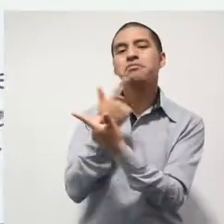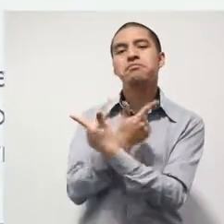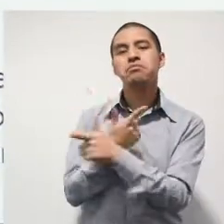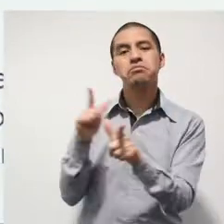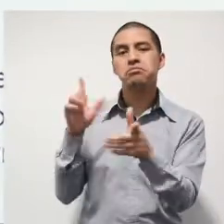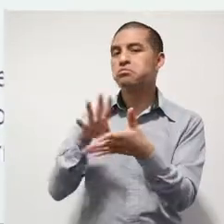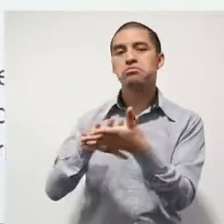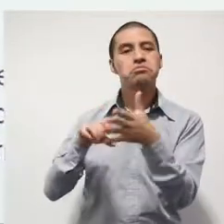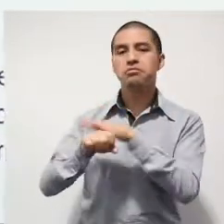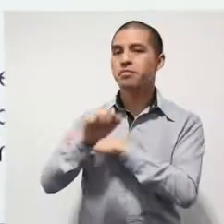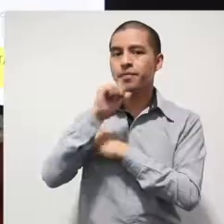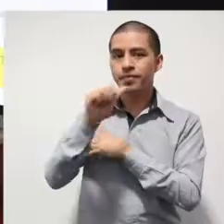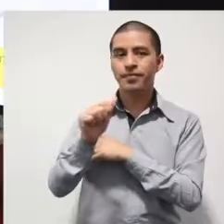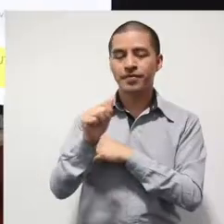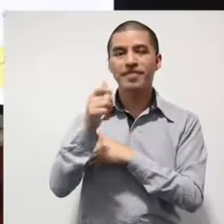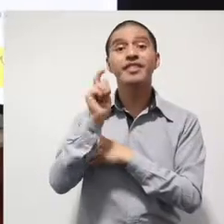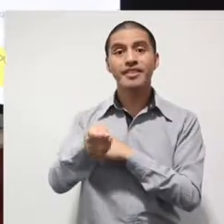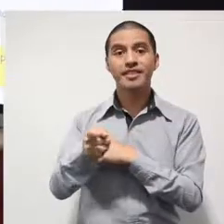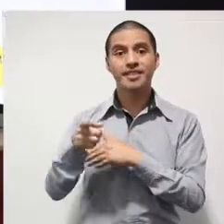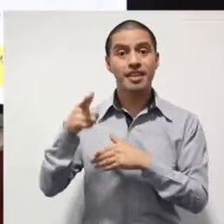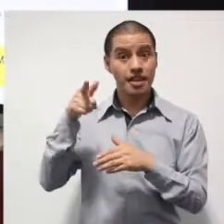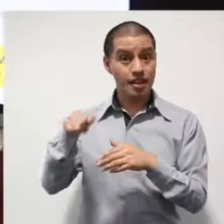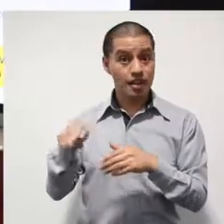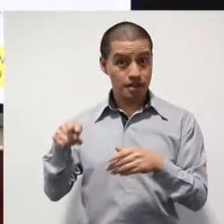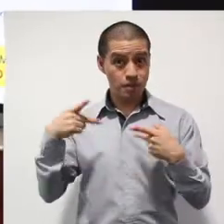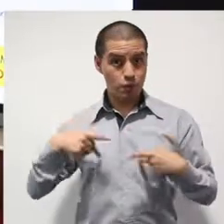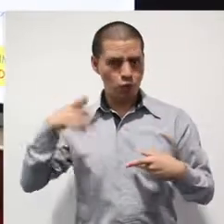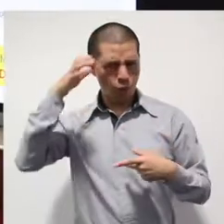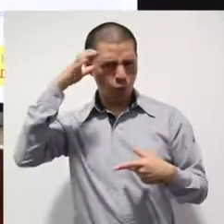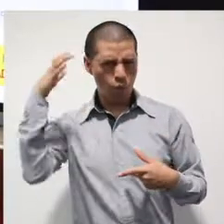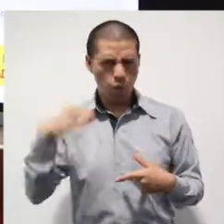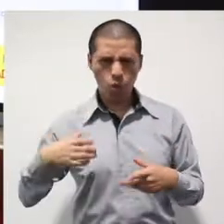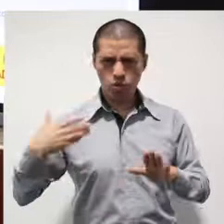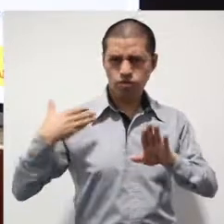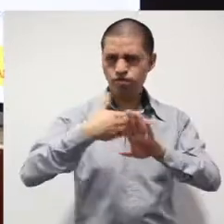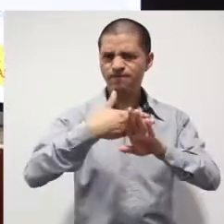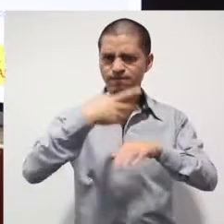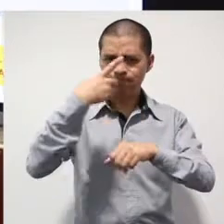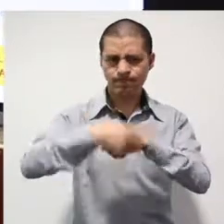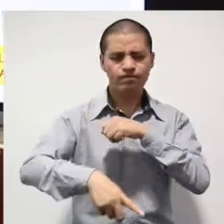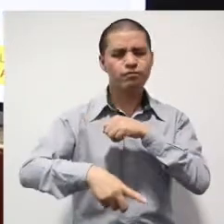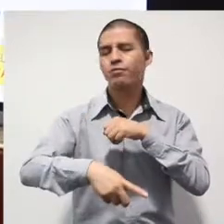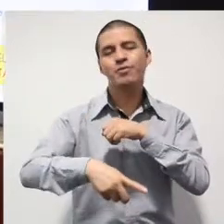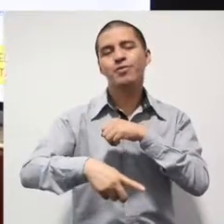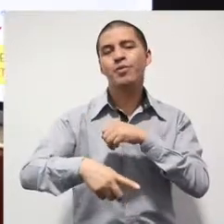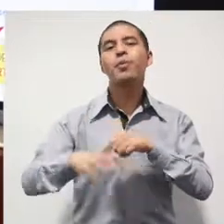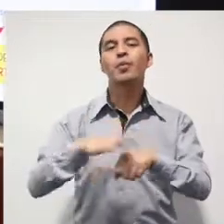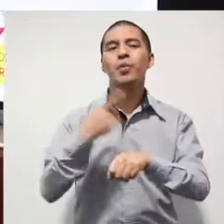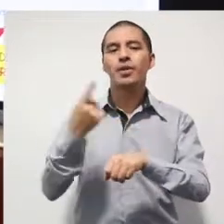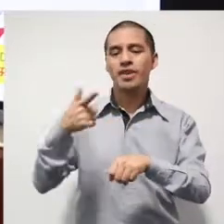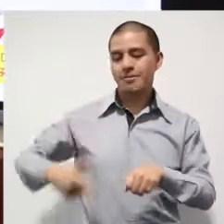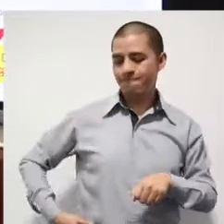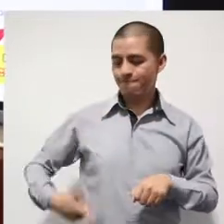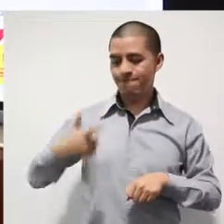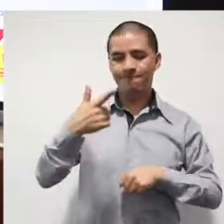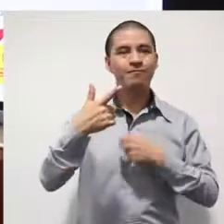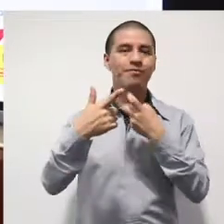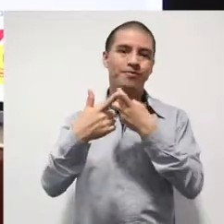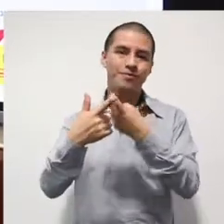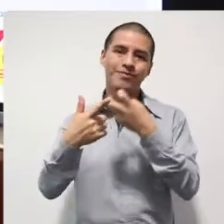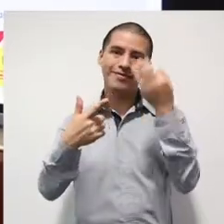consideró que el hecho delictivo no se cometió mediante medios violentos porque se trata de armas réplicas.